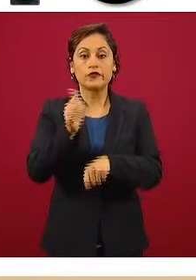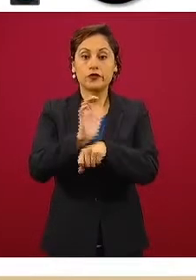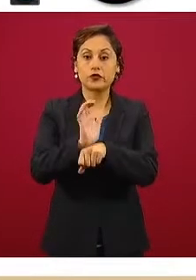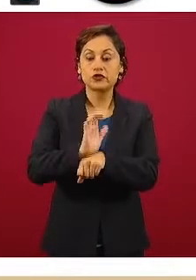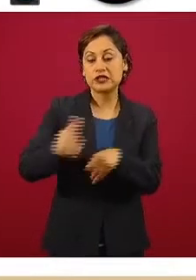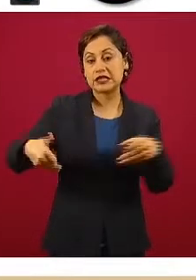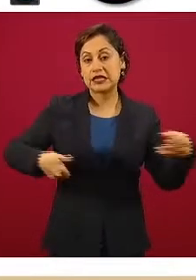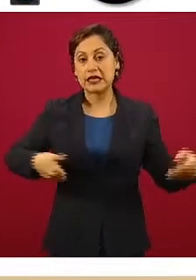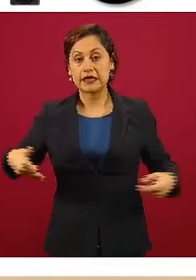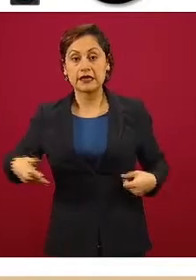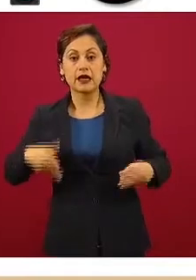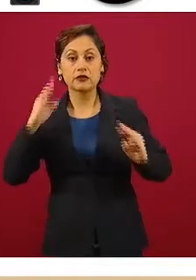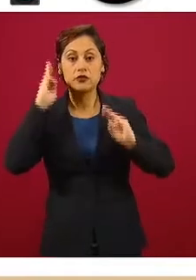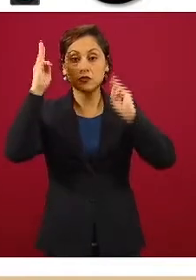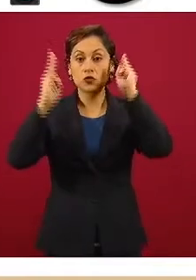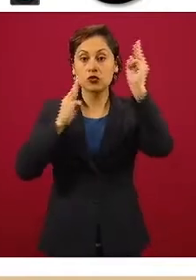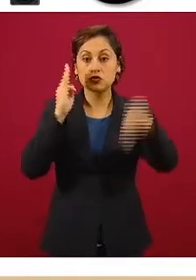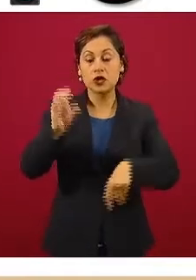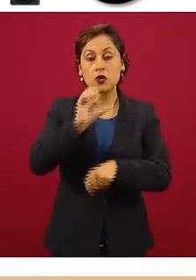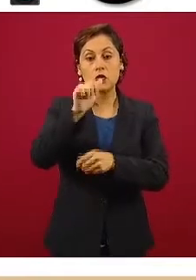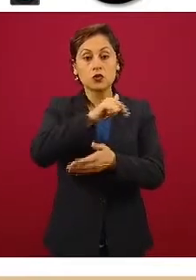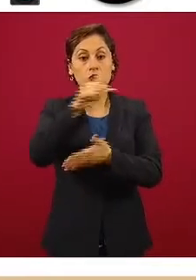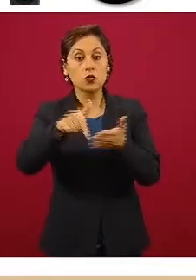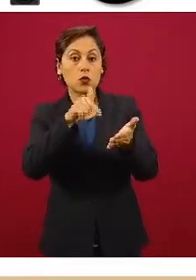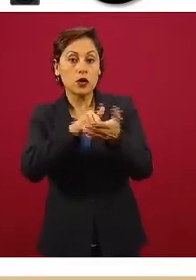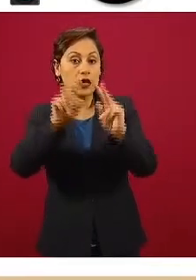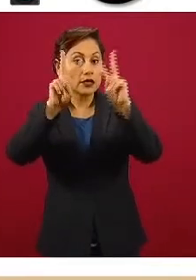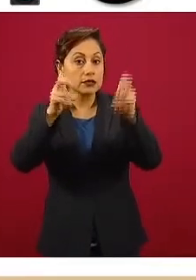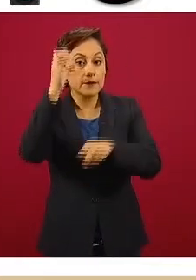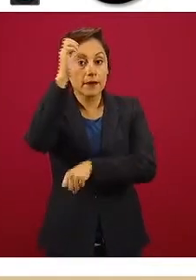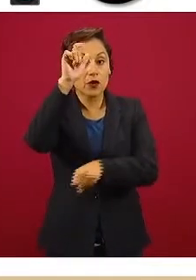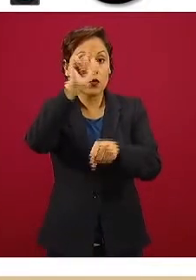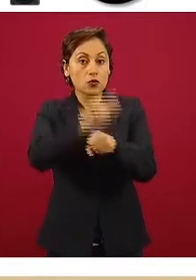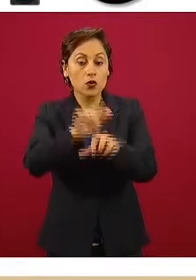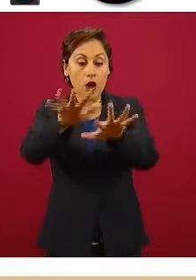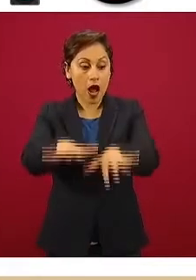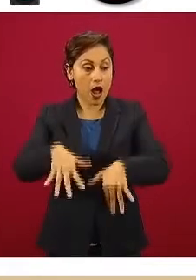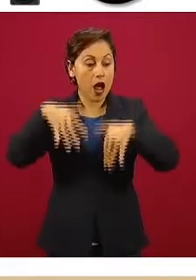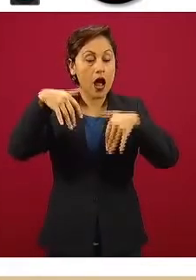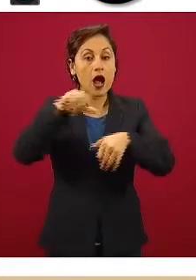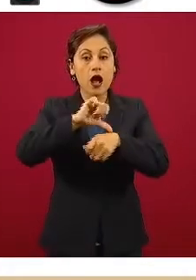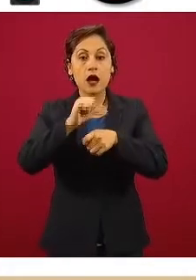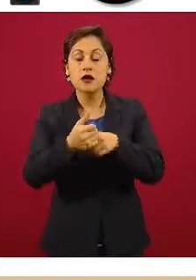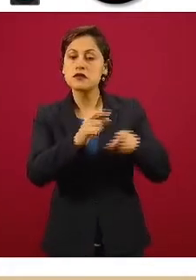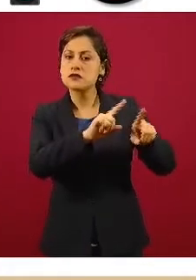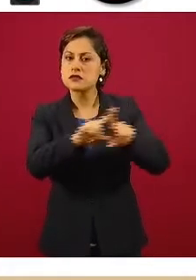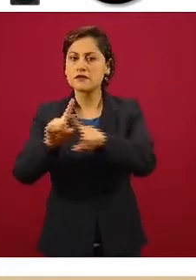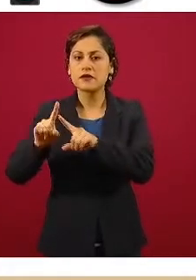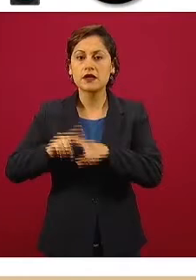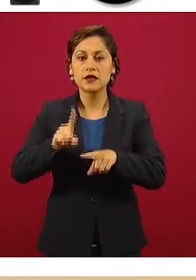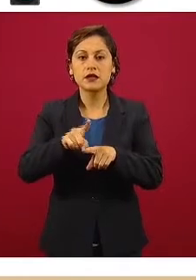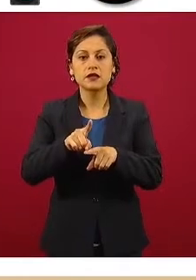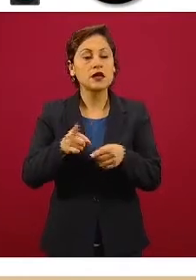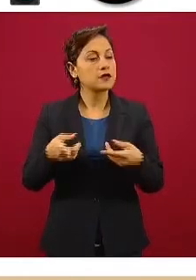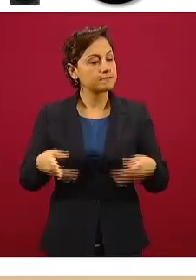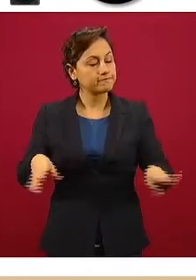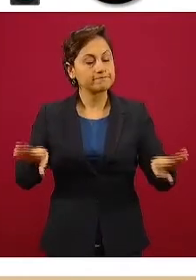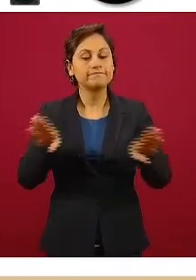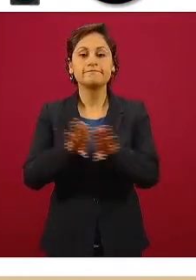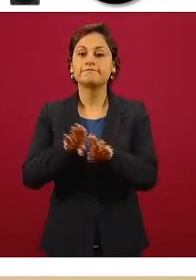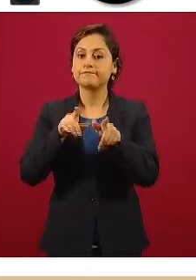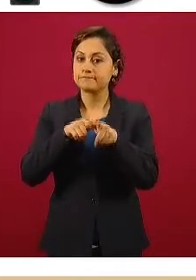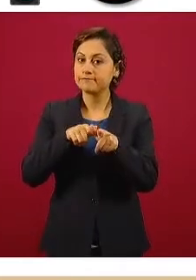demás espacios culturales, auditorios, no se considera apropiado abrirlos en este momento.